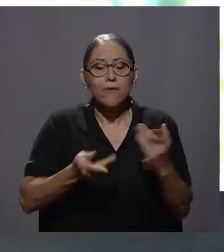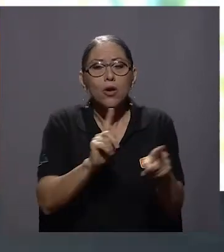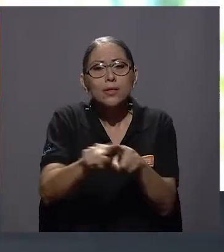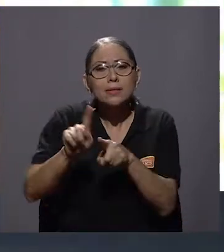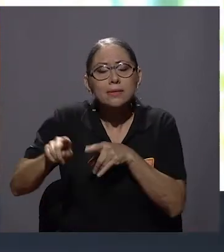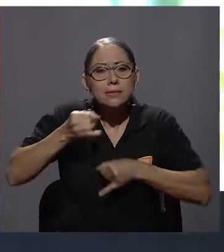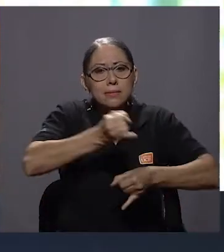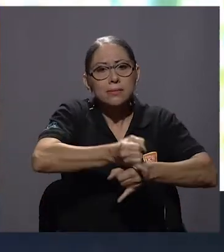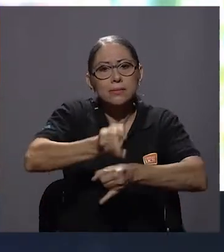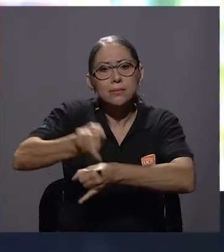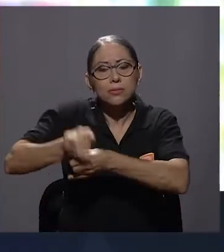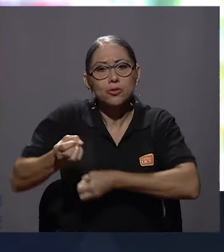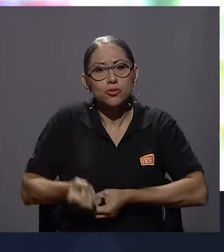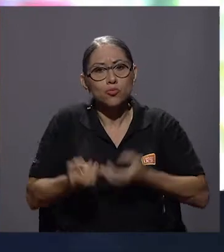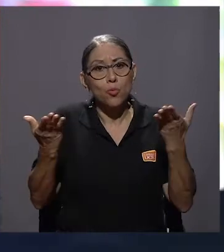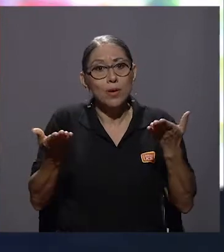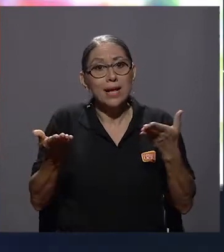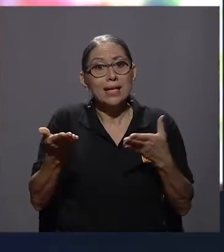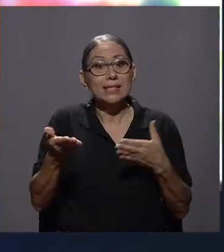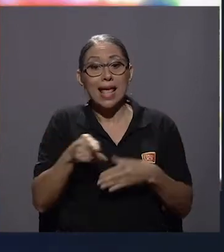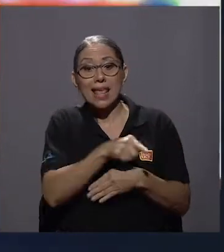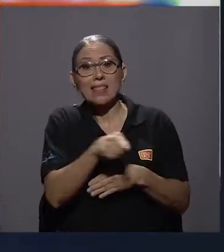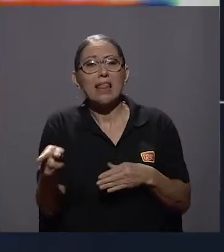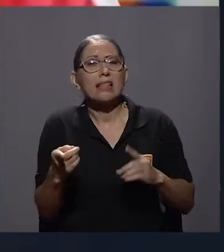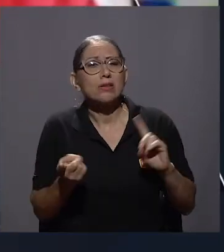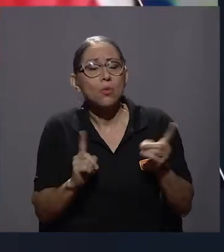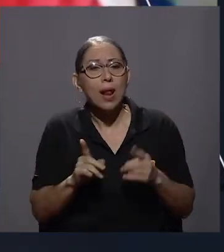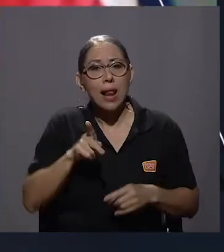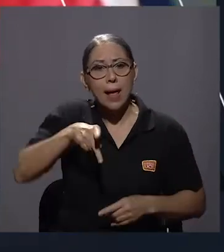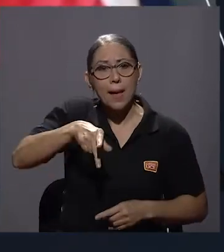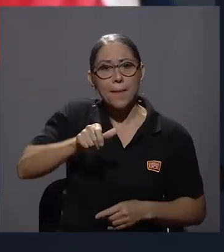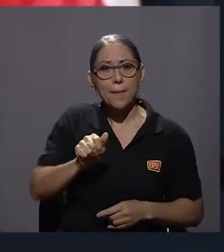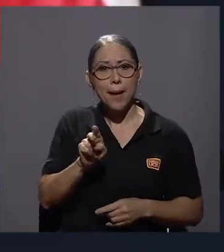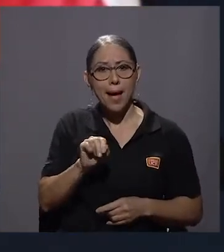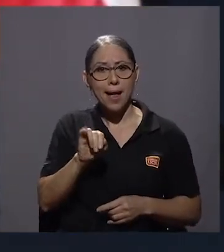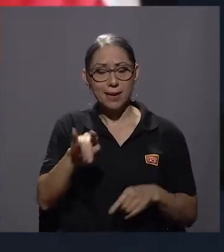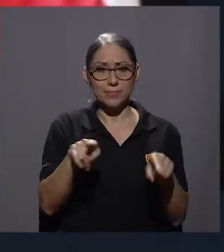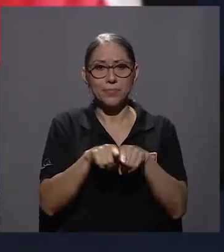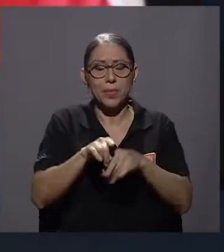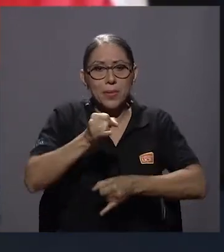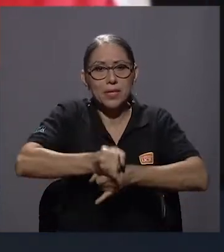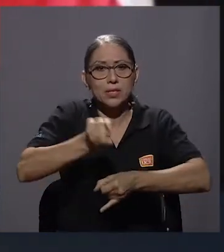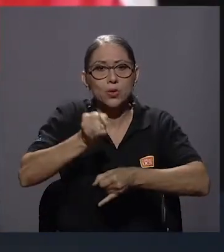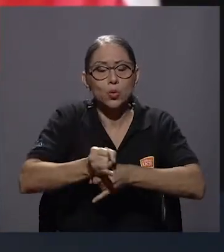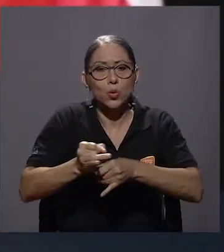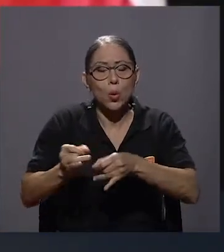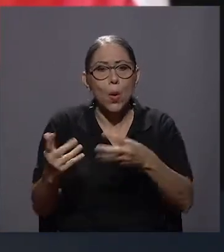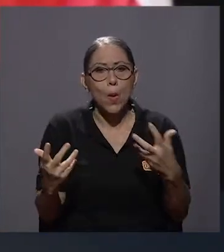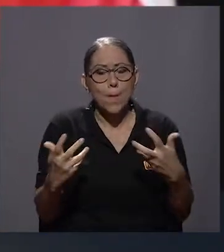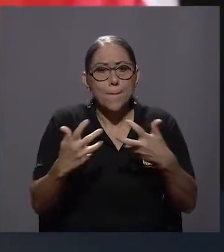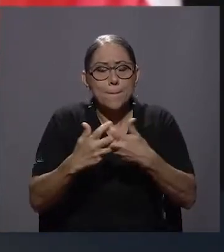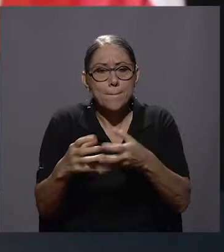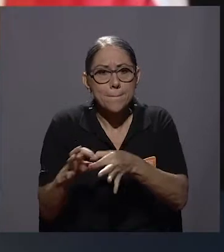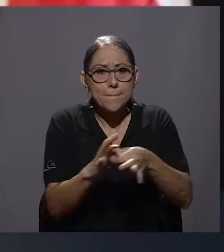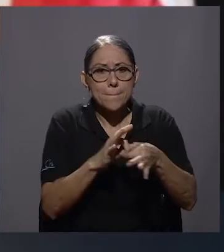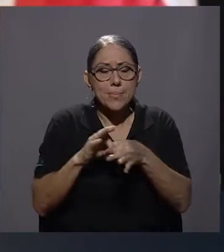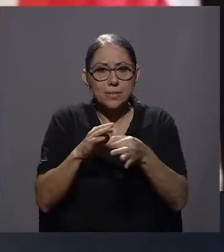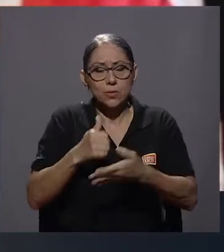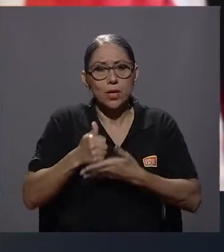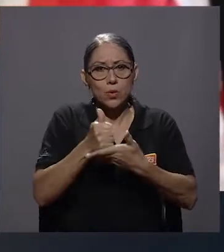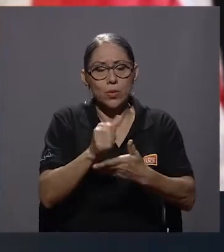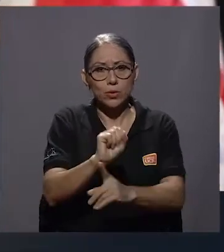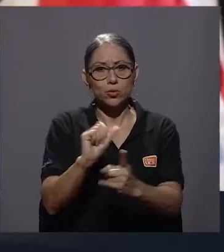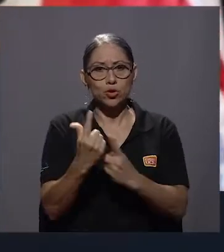colaborado en distintas instituciones públicas, entre ellas el Patronato Nacional de la Infancia y el Instituto Mixto de Ayuda Social.